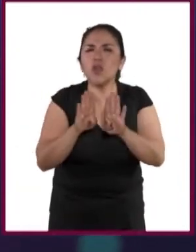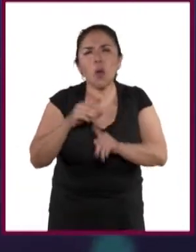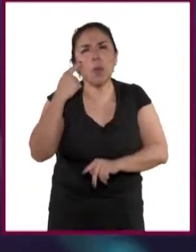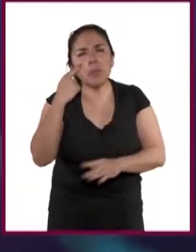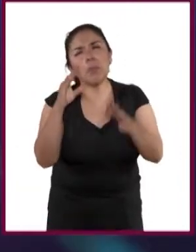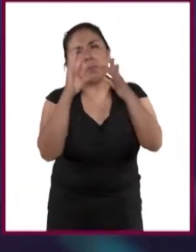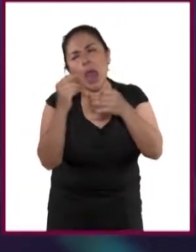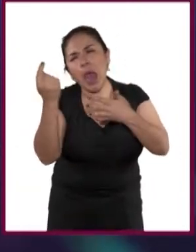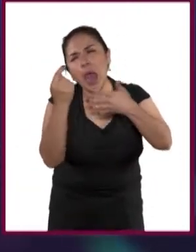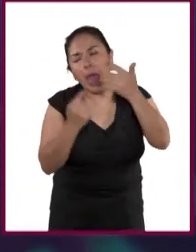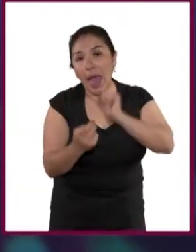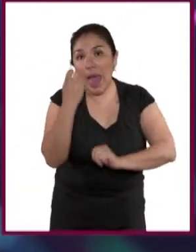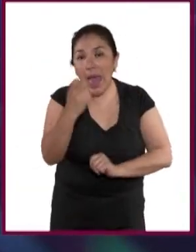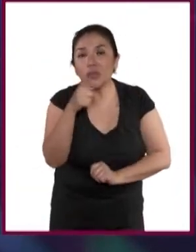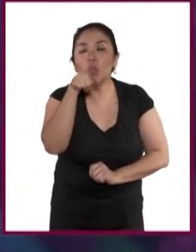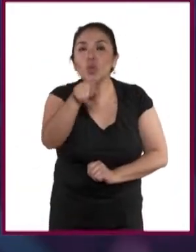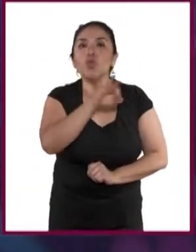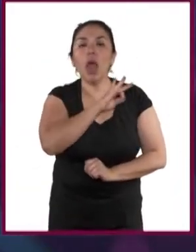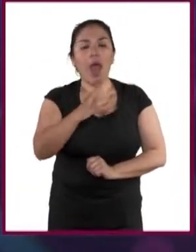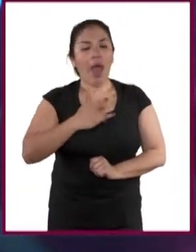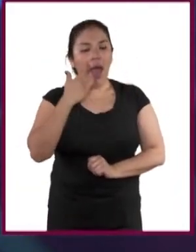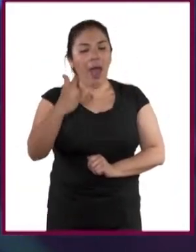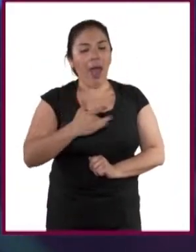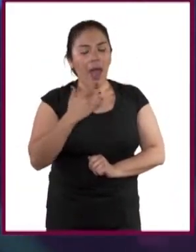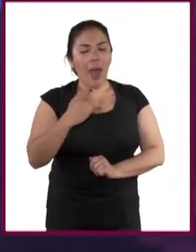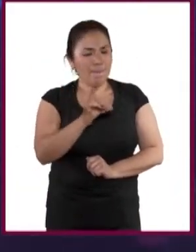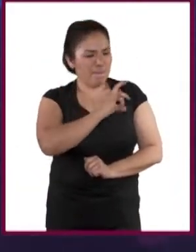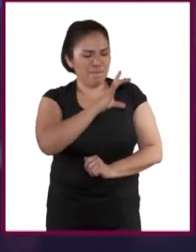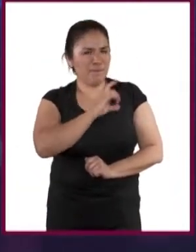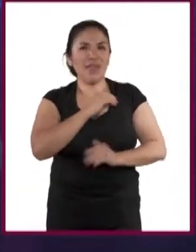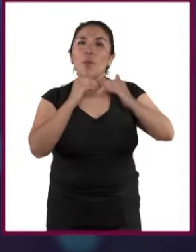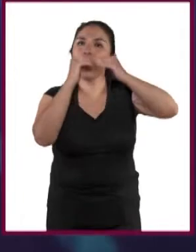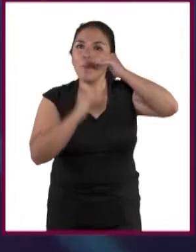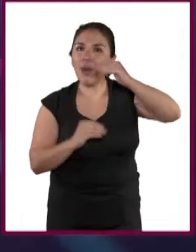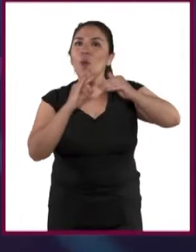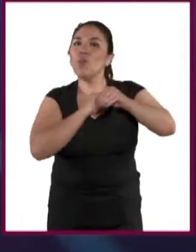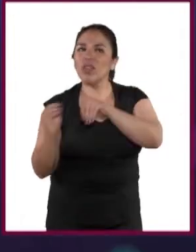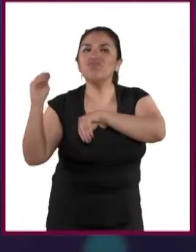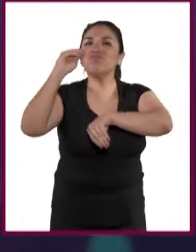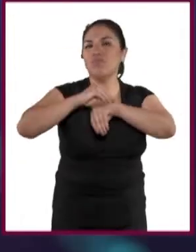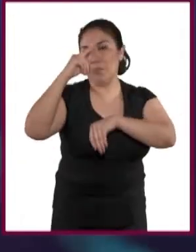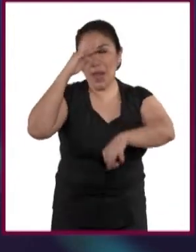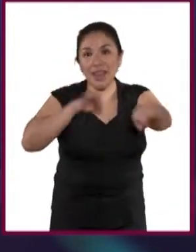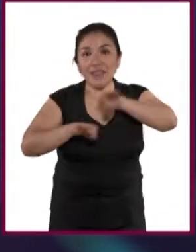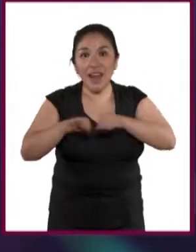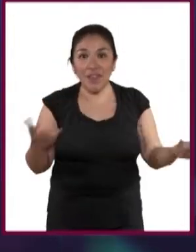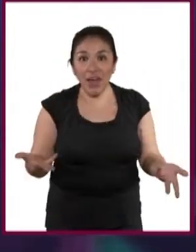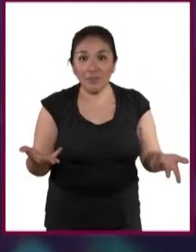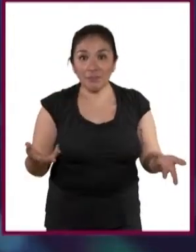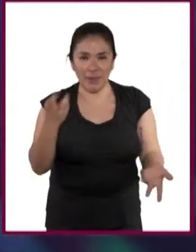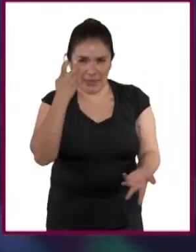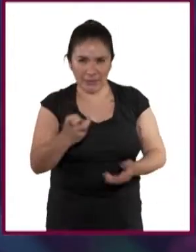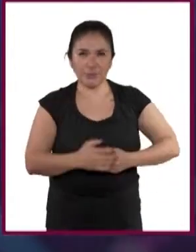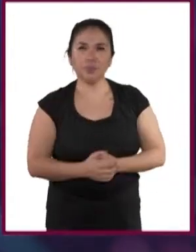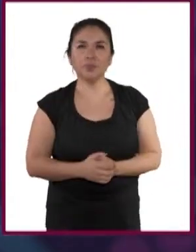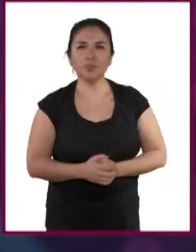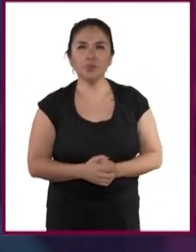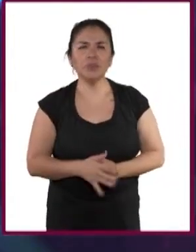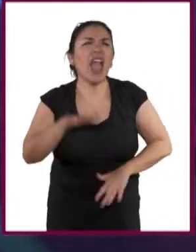dificultades, harán que ustedes sientan menor temor de incorporarse al mundo laboral. Entiendo que hay